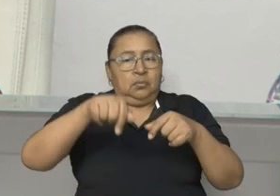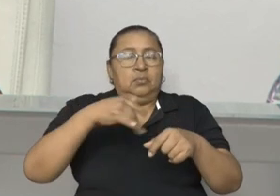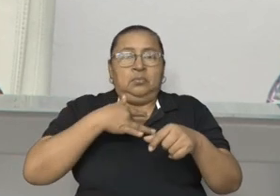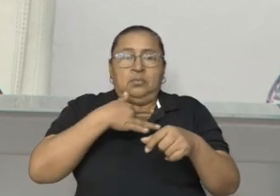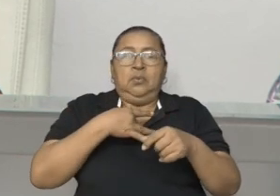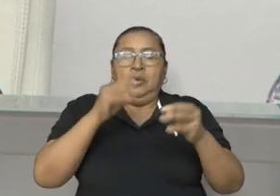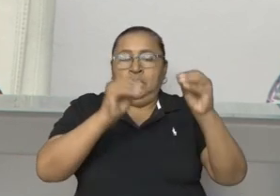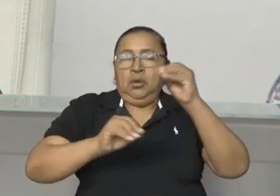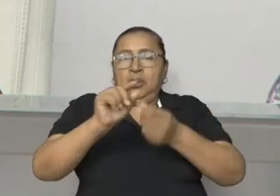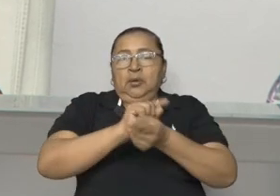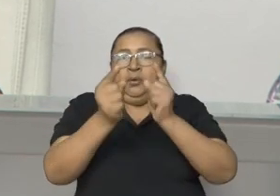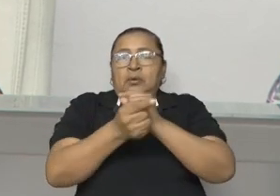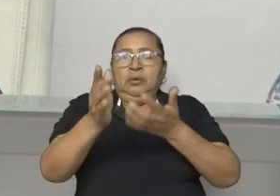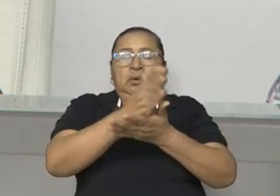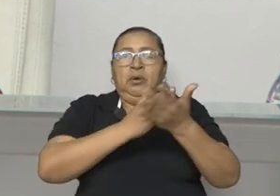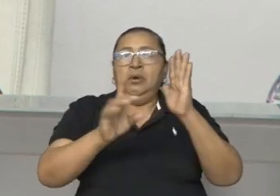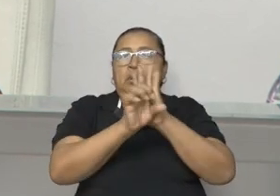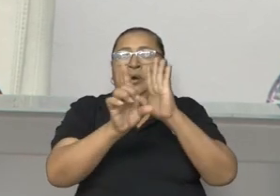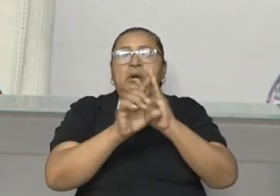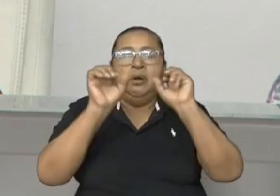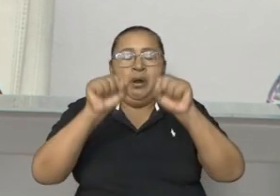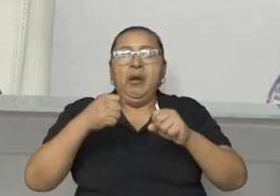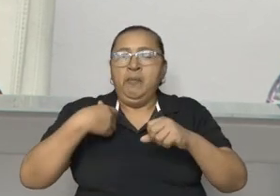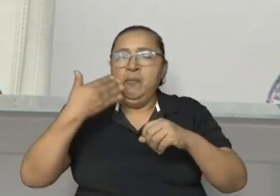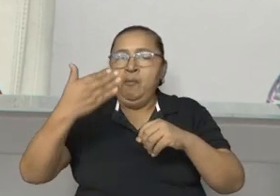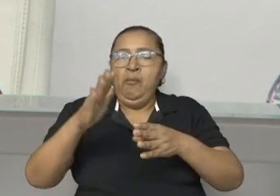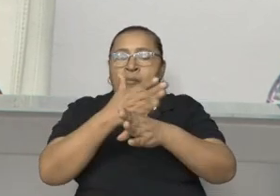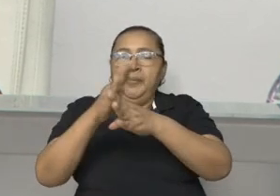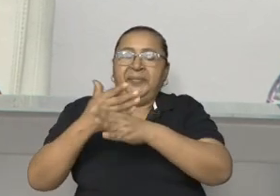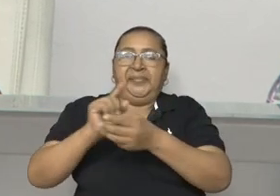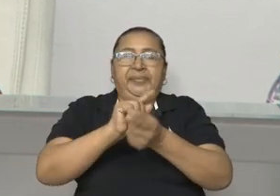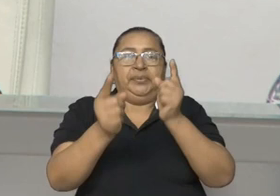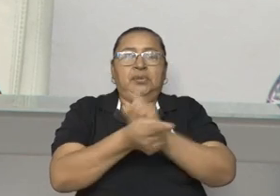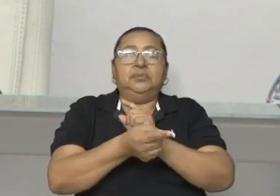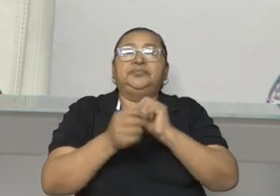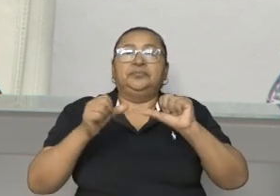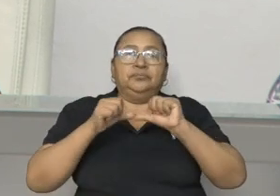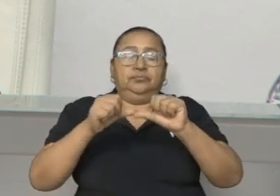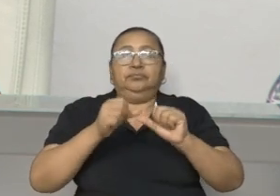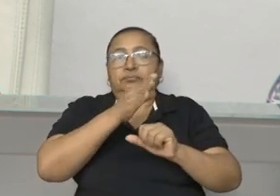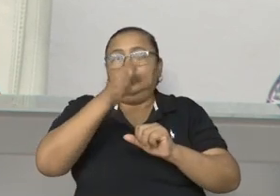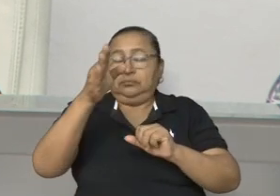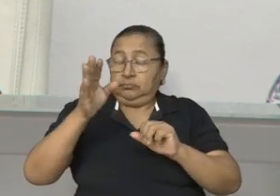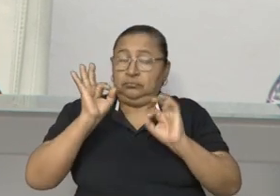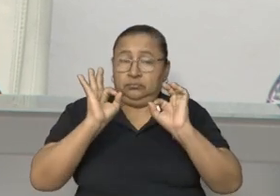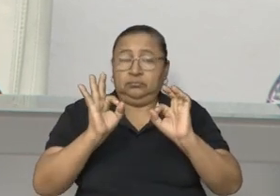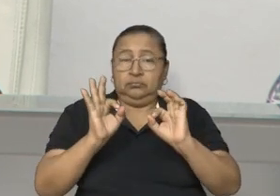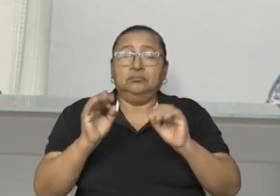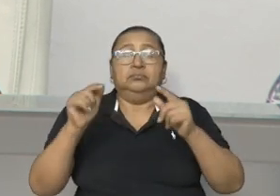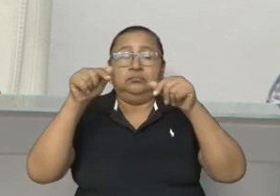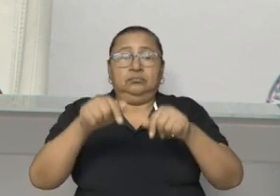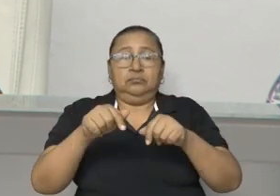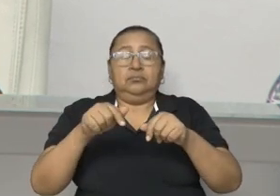adecuar algunas leyes para hacer frente a dichos cambios y mantener una gestión óptima dentro